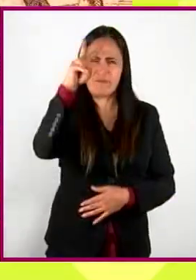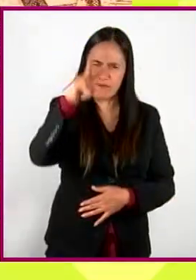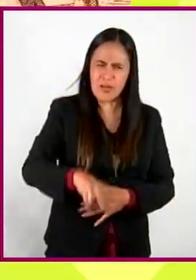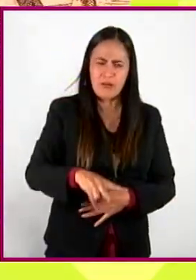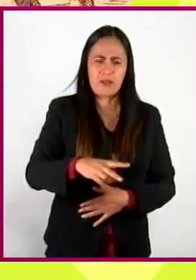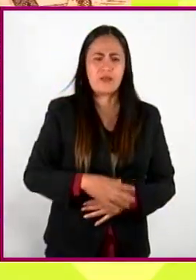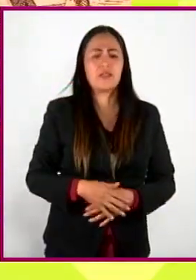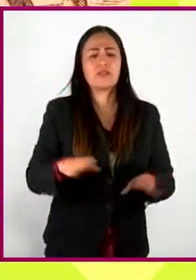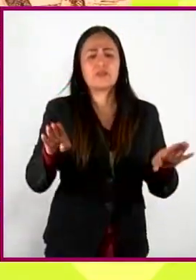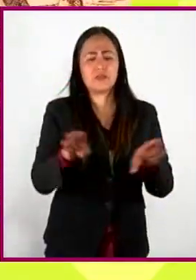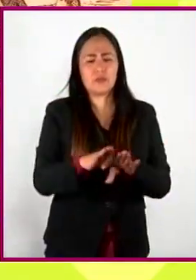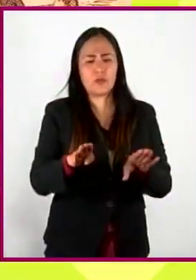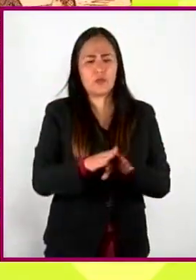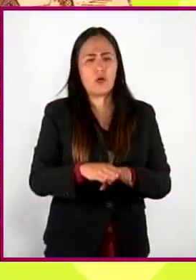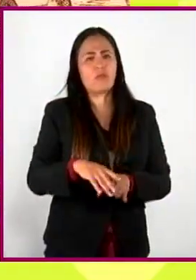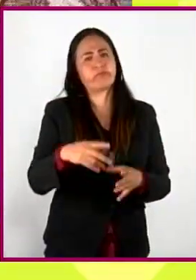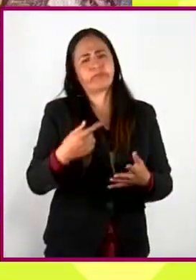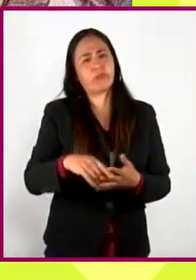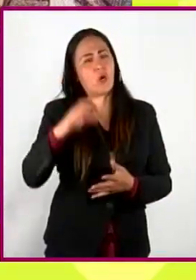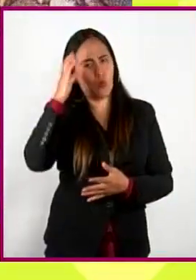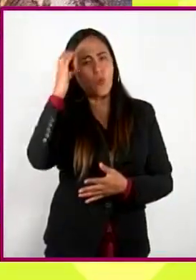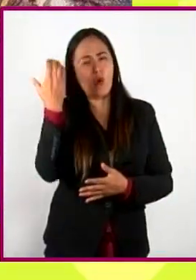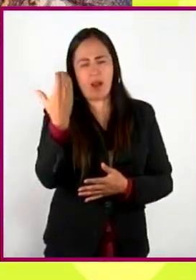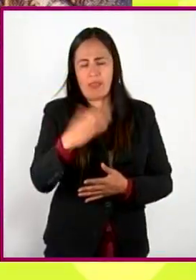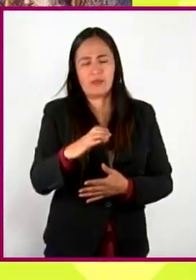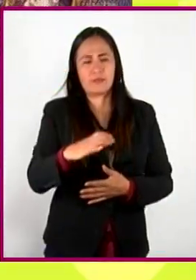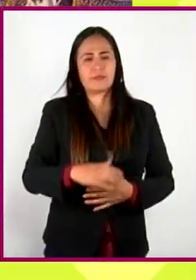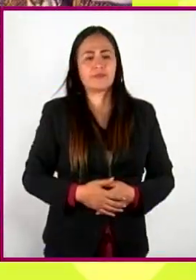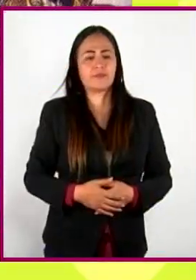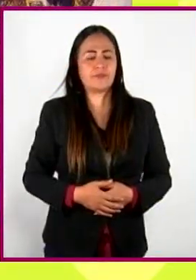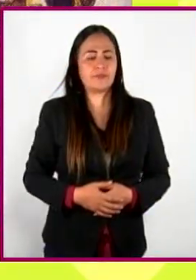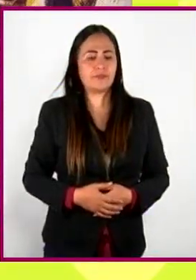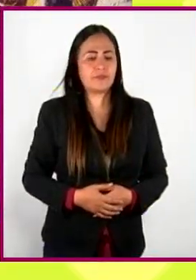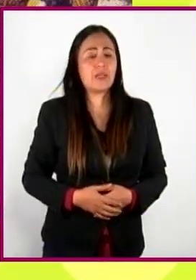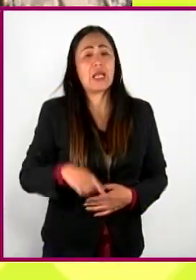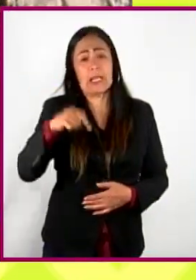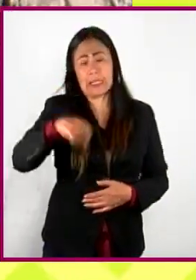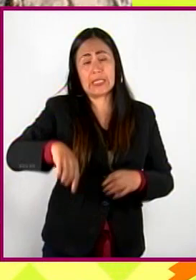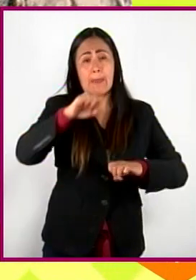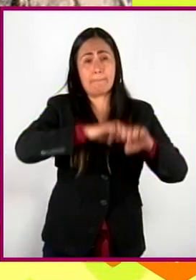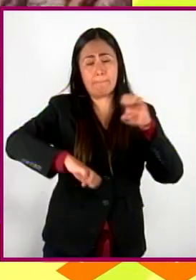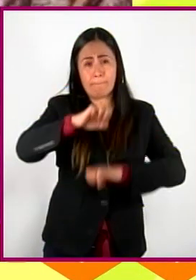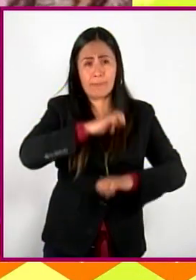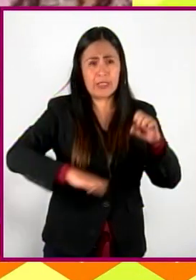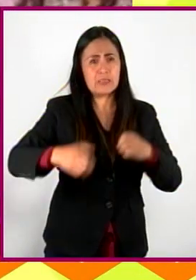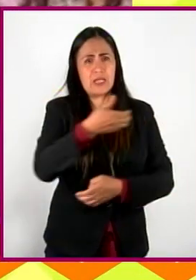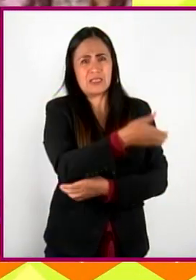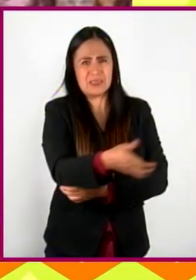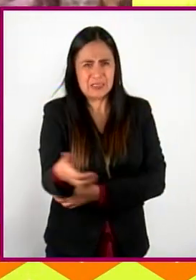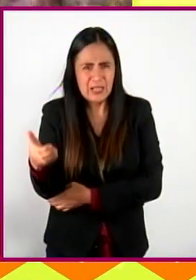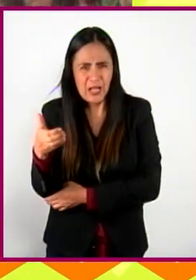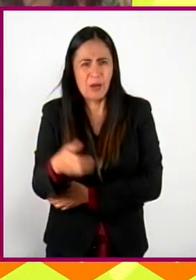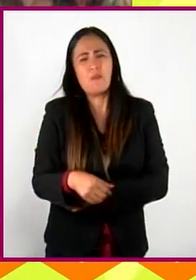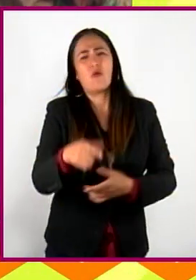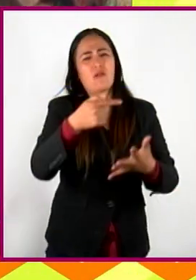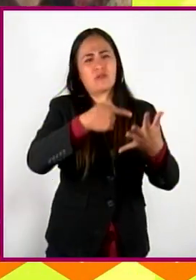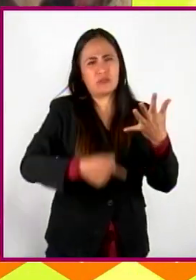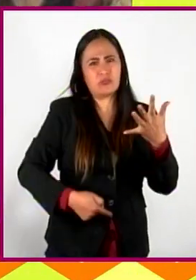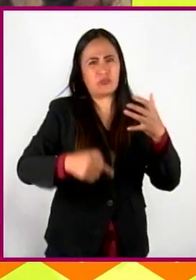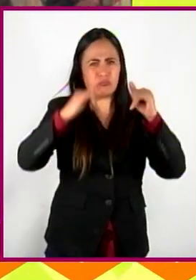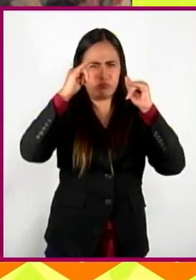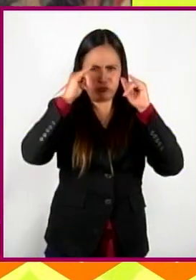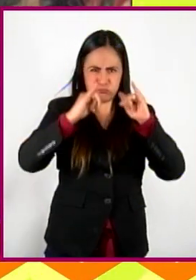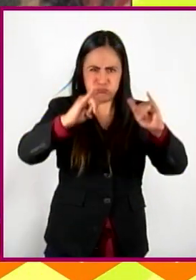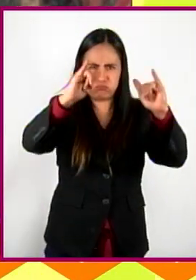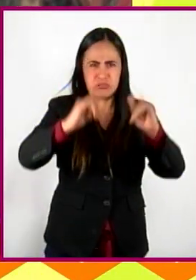basado en el vasallaje. Para cumplir con sus empresas agrícolas, ganaderas y mineras. Digamos que